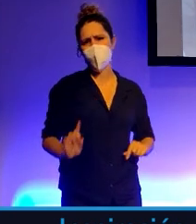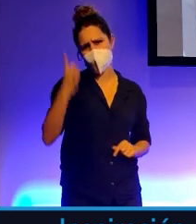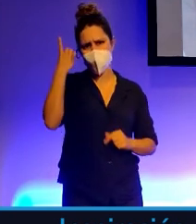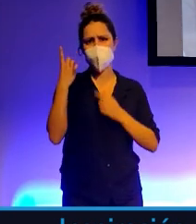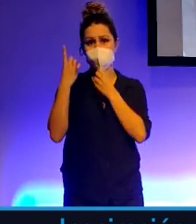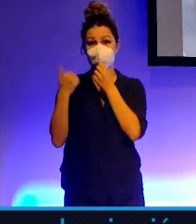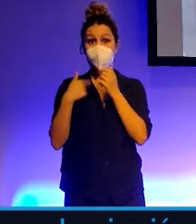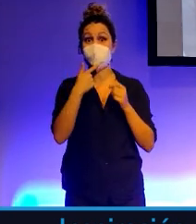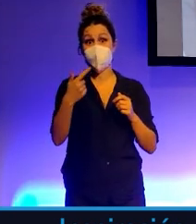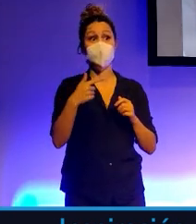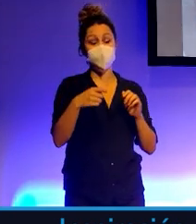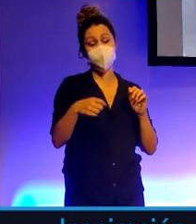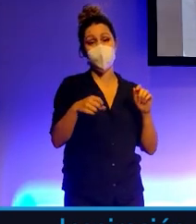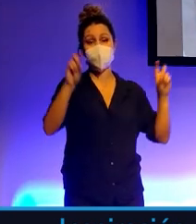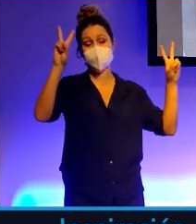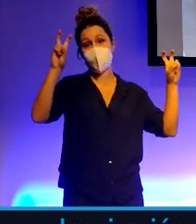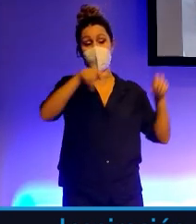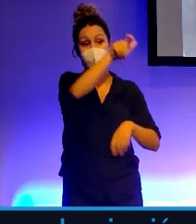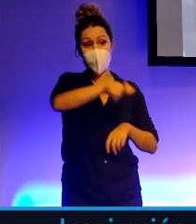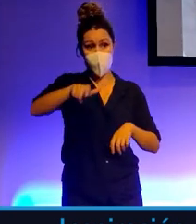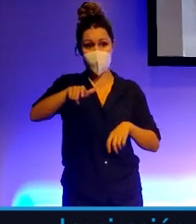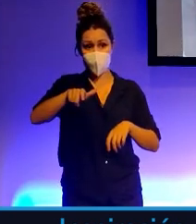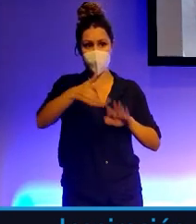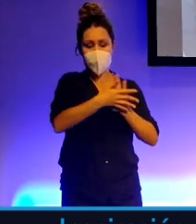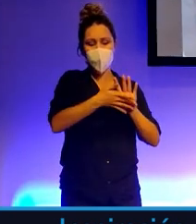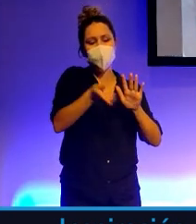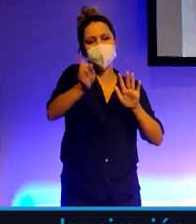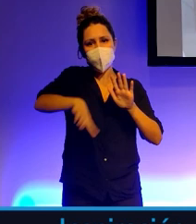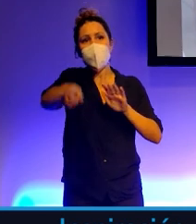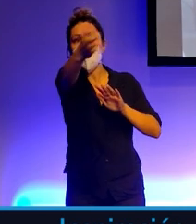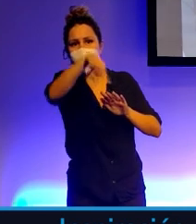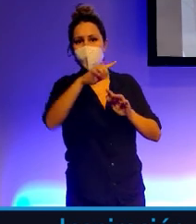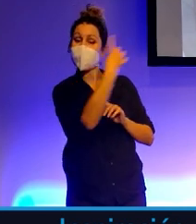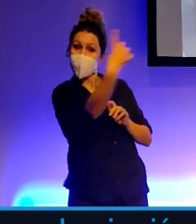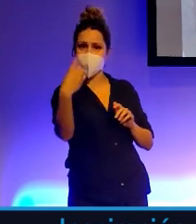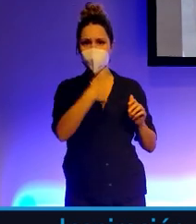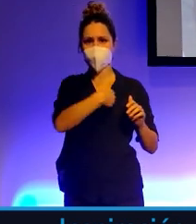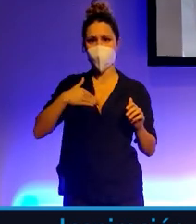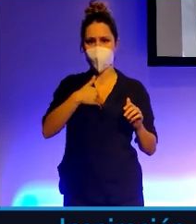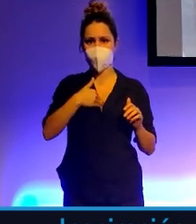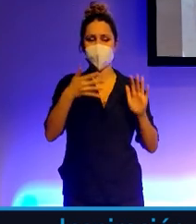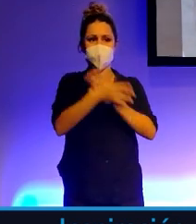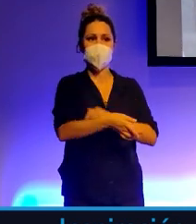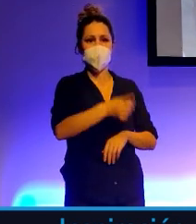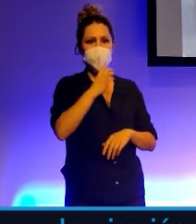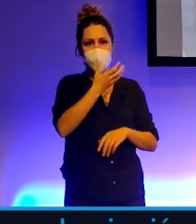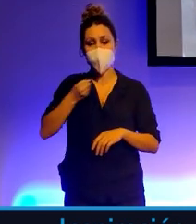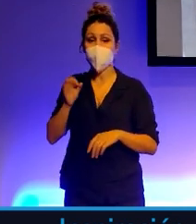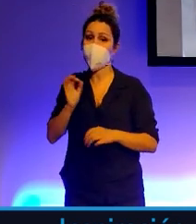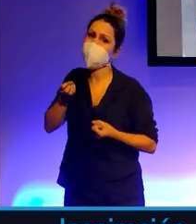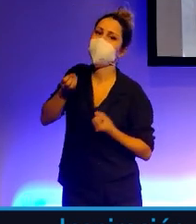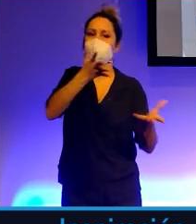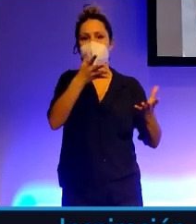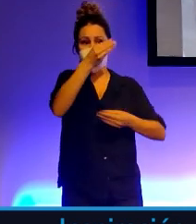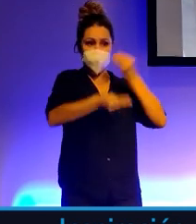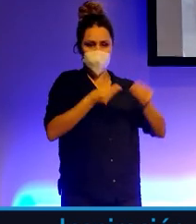hablo de factor humano, también hablo de que cada uno de ustedes tiene un rol que jugar aquí, callando o hablando, haciendo o dejando